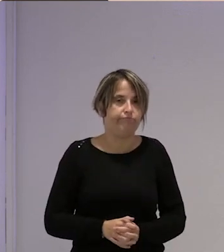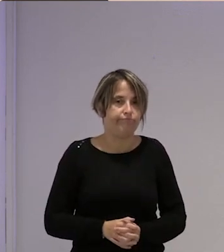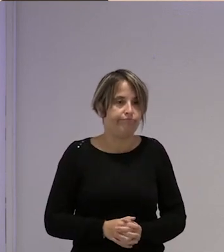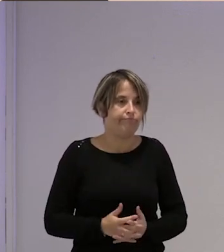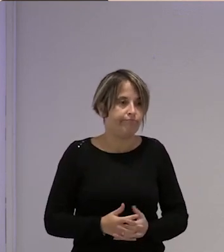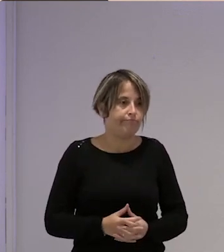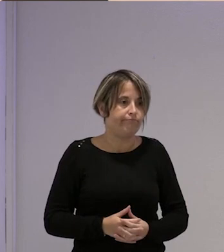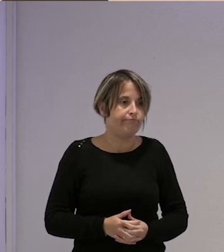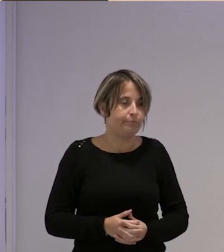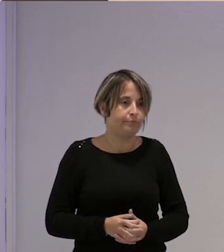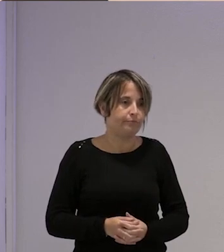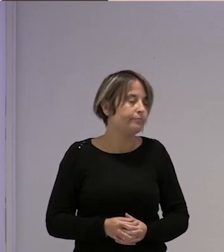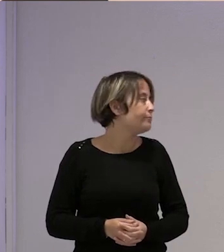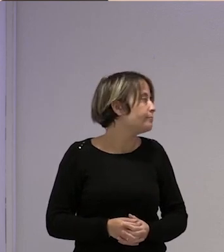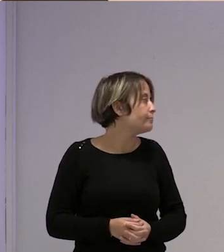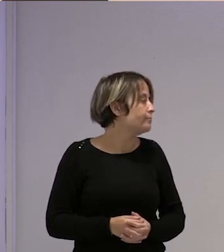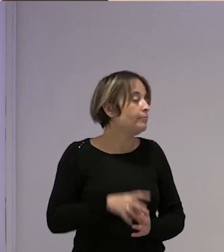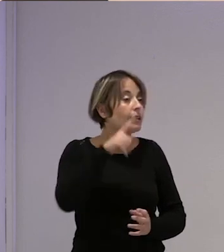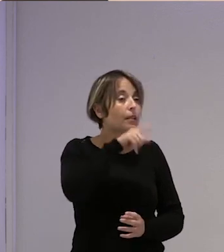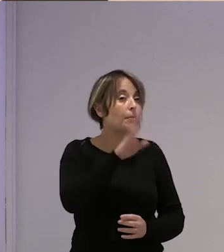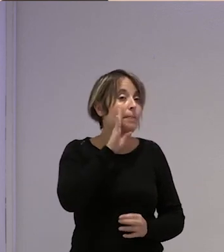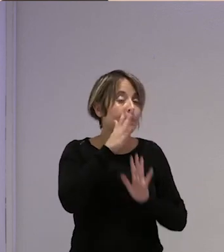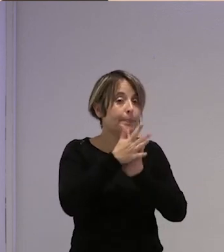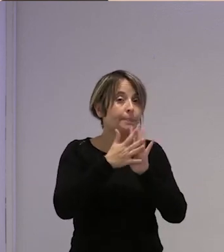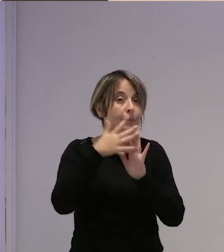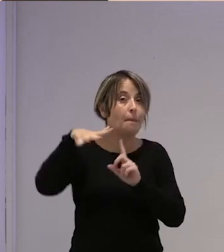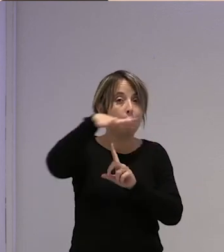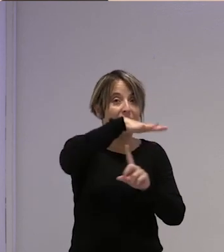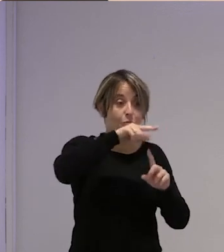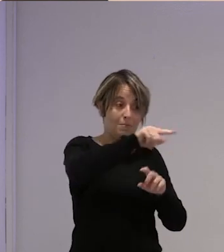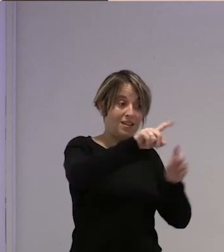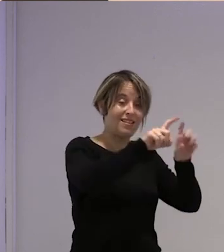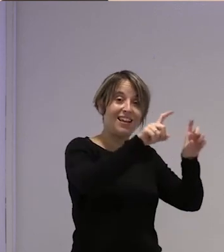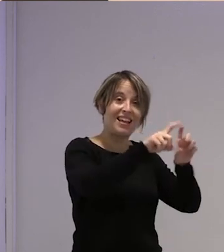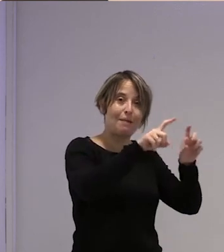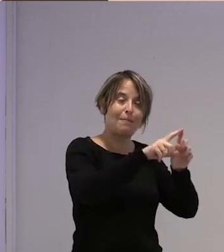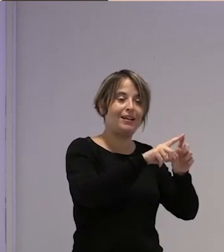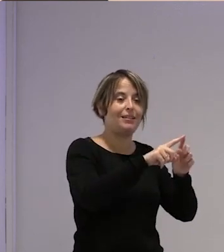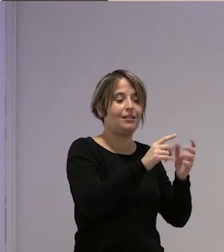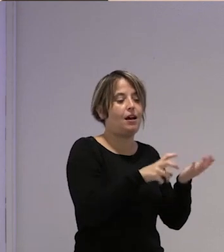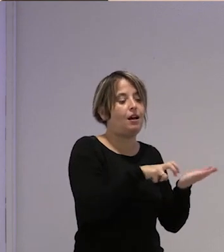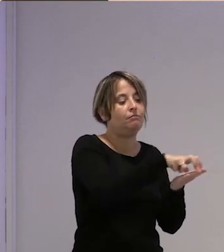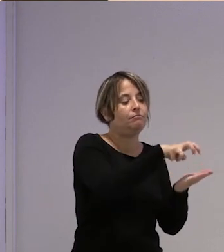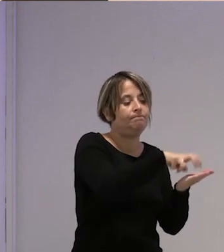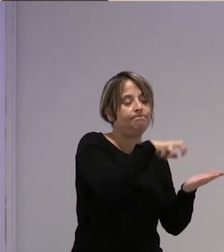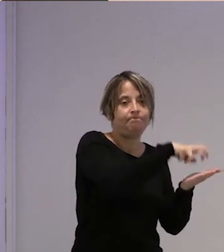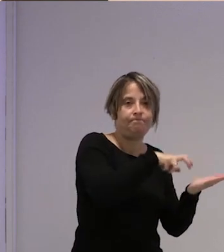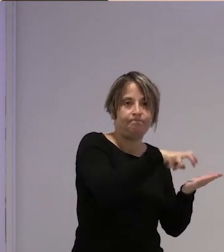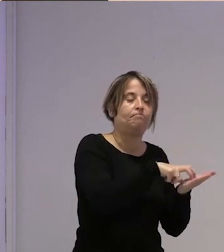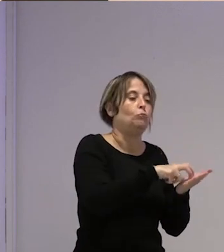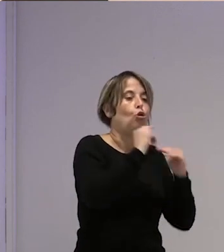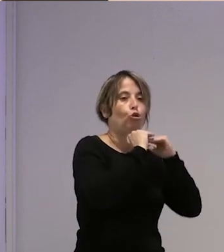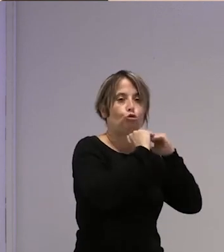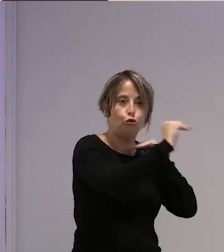no hablabas del medio ambiente bueno de esta empresa en este caso que utiliza unas prácticas más